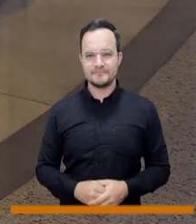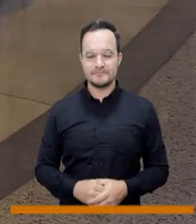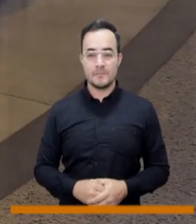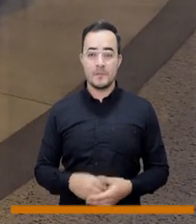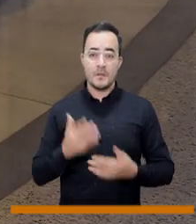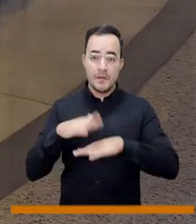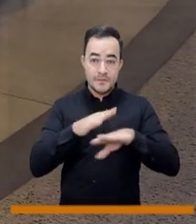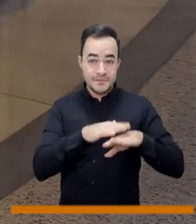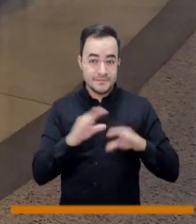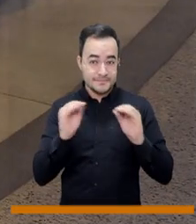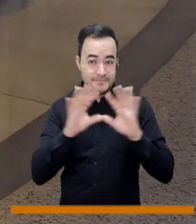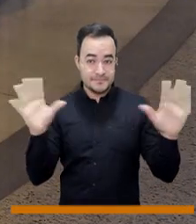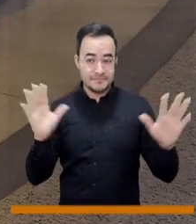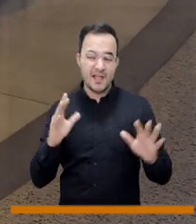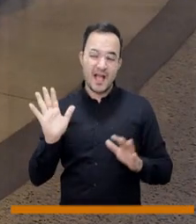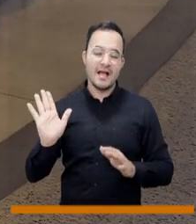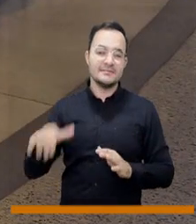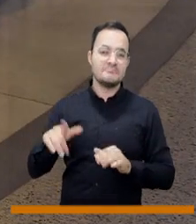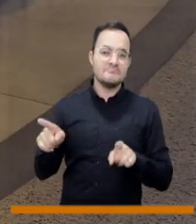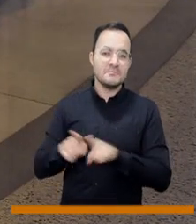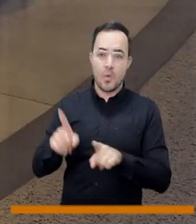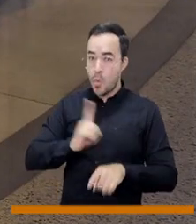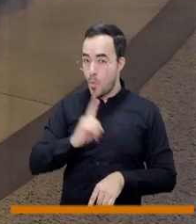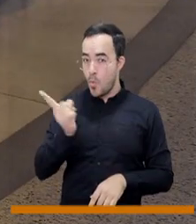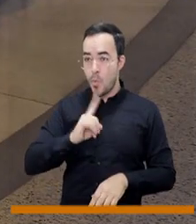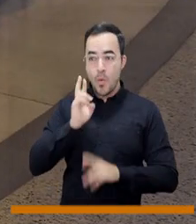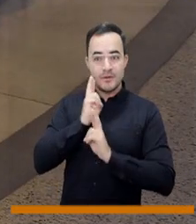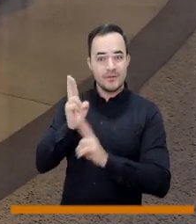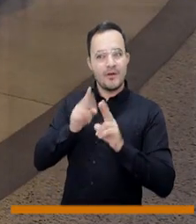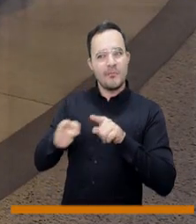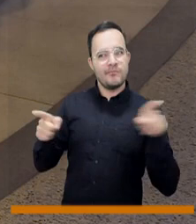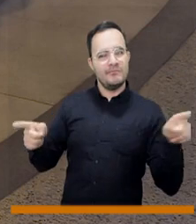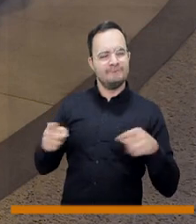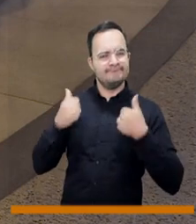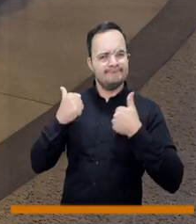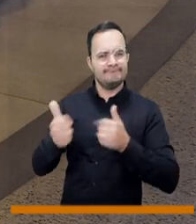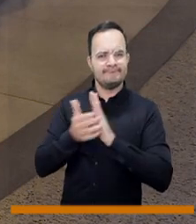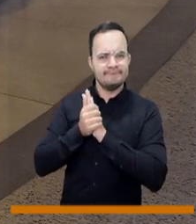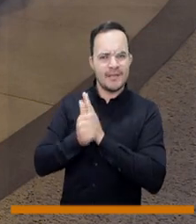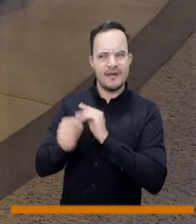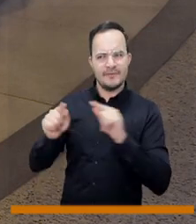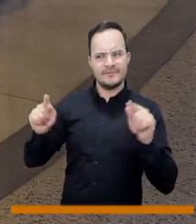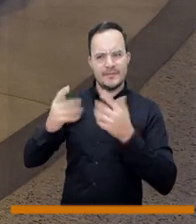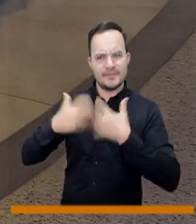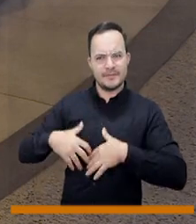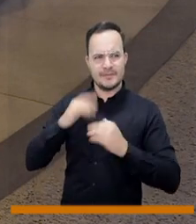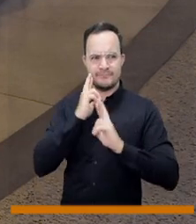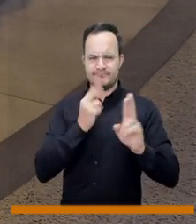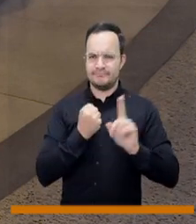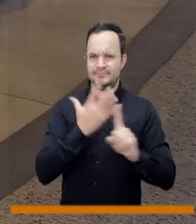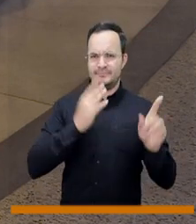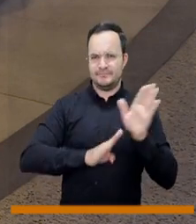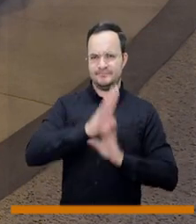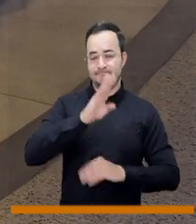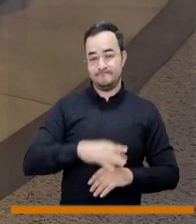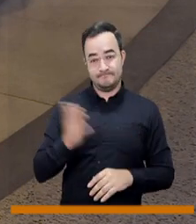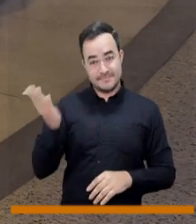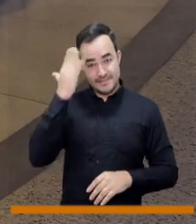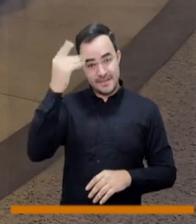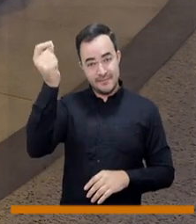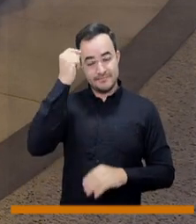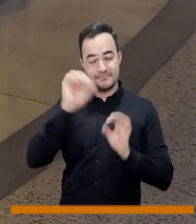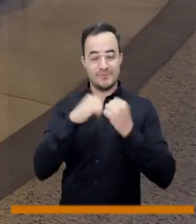No es una condecoración más, es la exaltación a valores y actitud de trabajo por la ciudad que todos amamos y debemos cuidar.